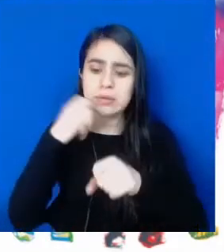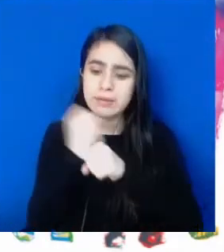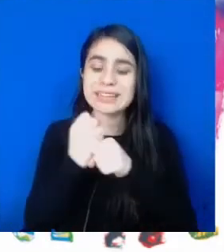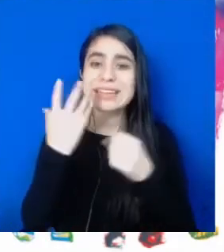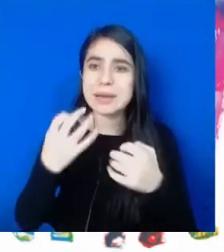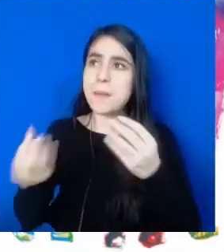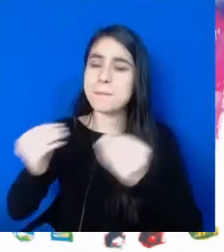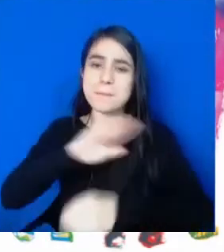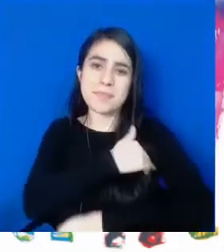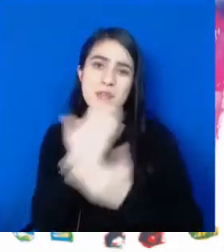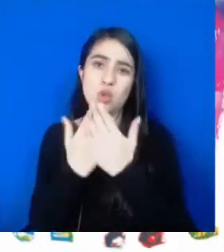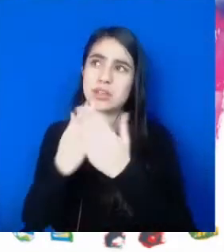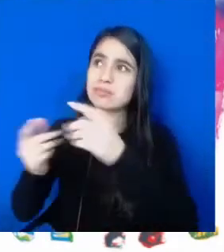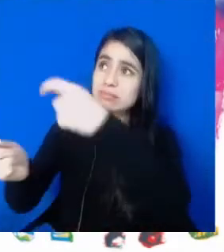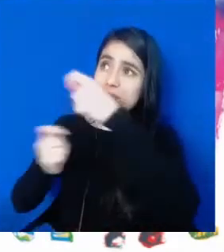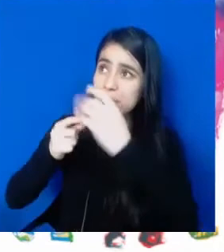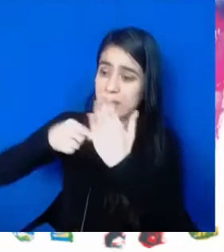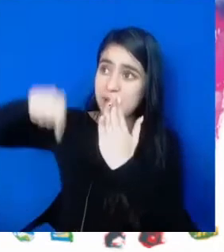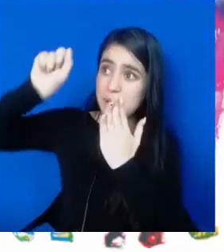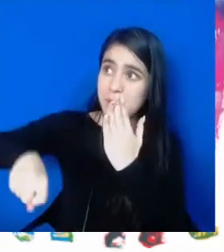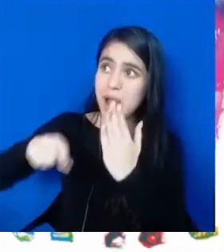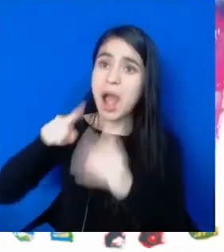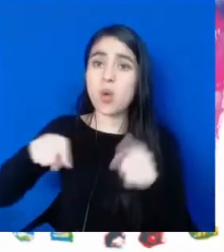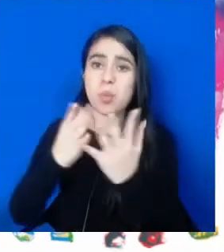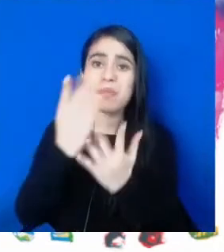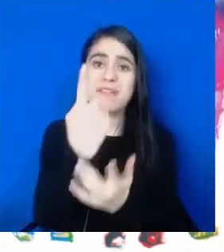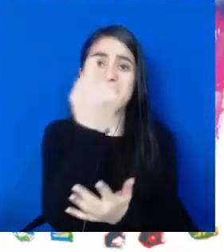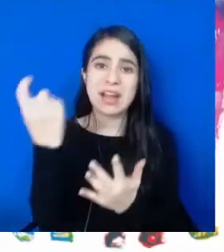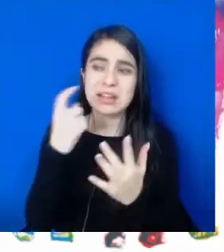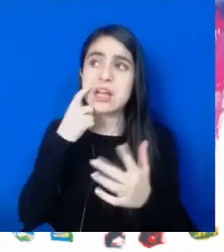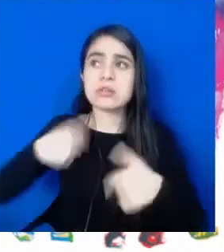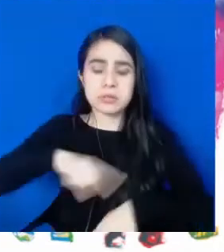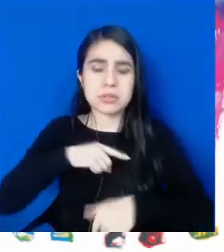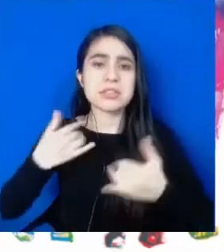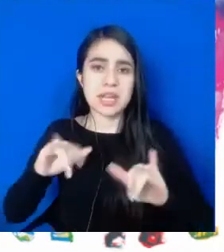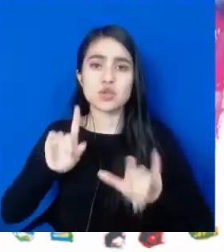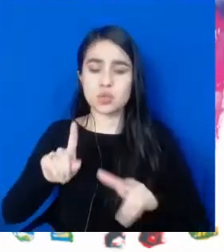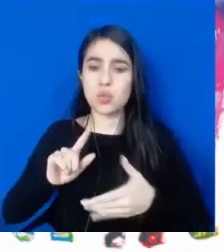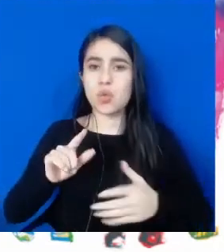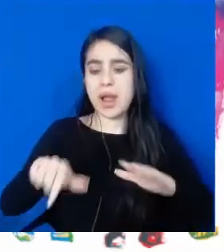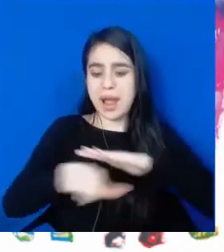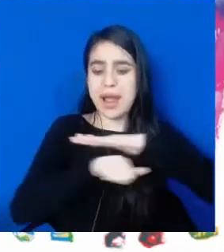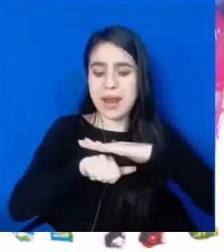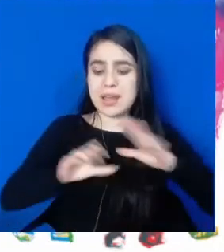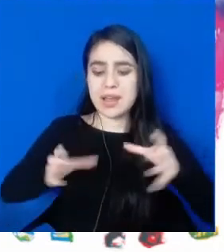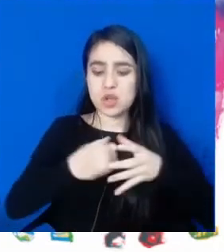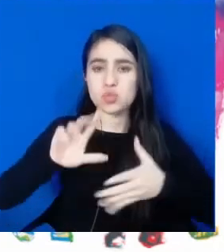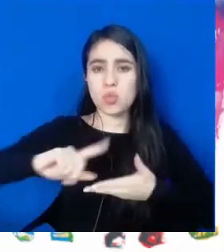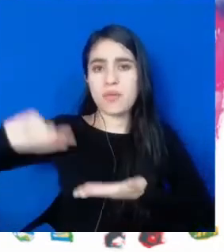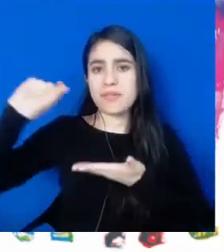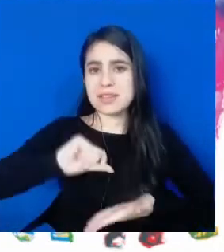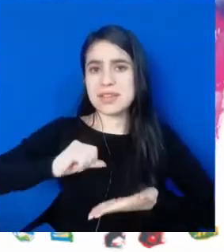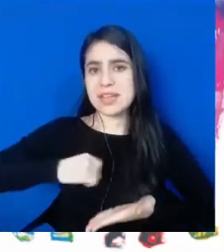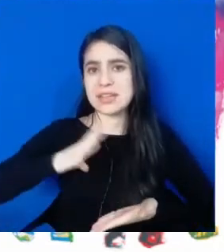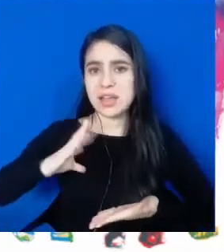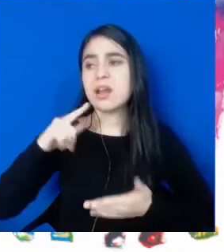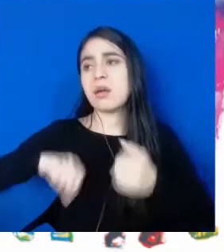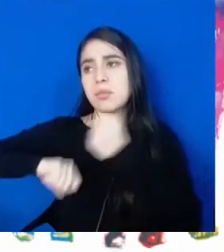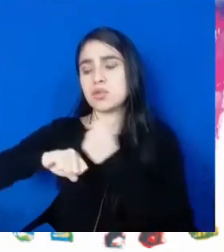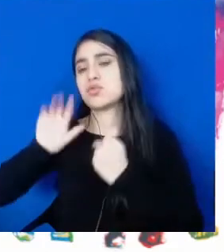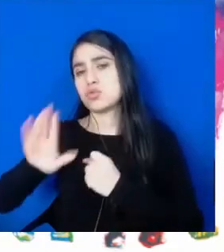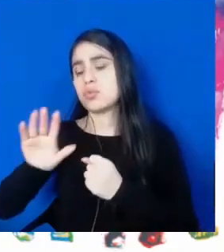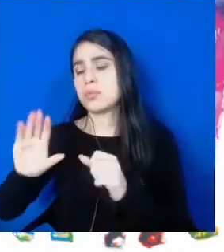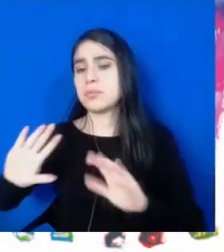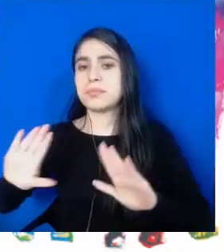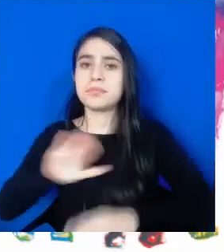para lograr el registro calificado de los que aún hacen falta. Eso es lo que hemos hecho en bienestar de esta región